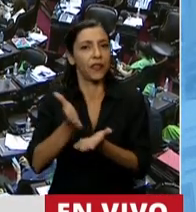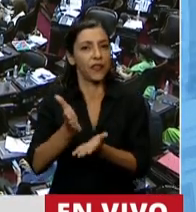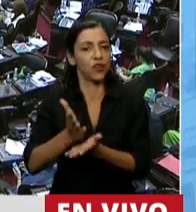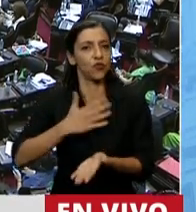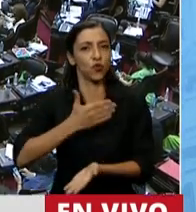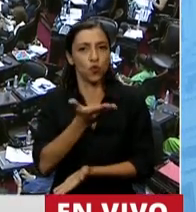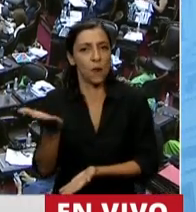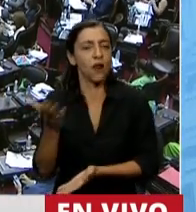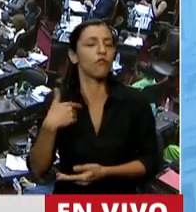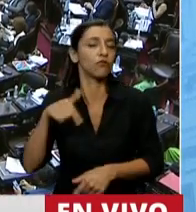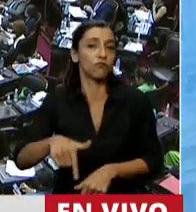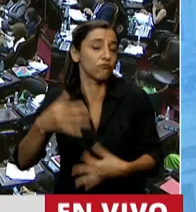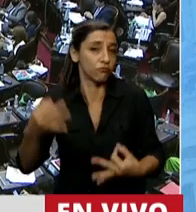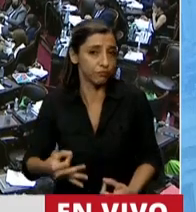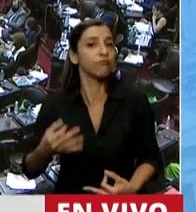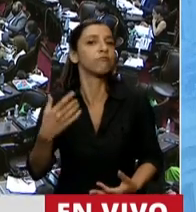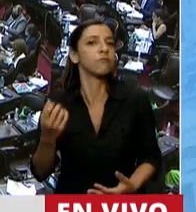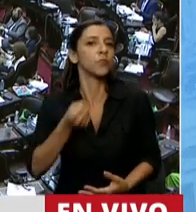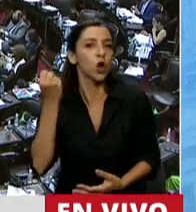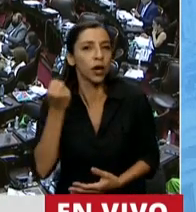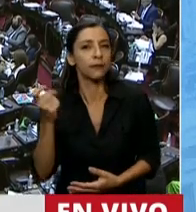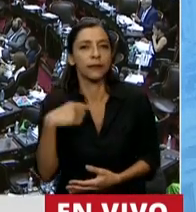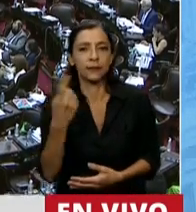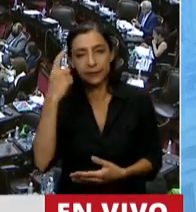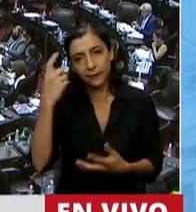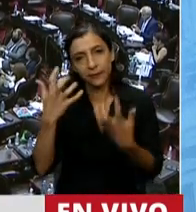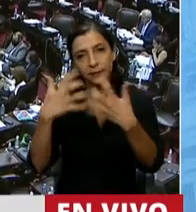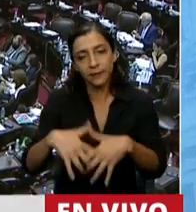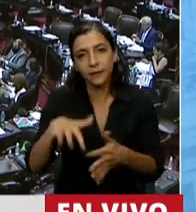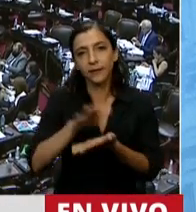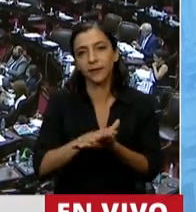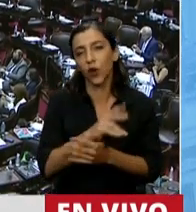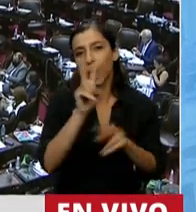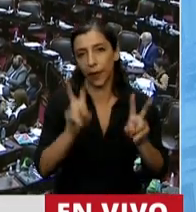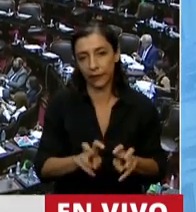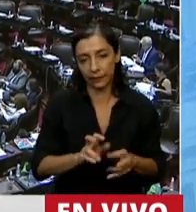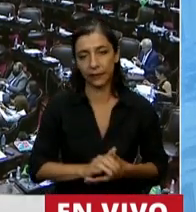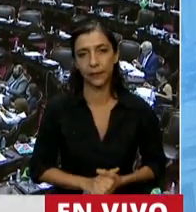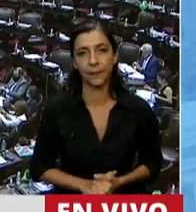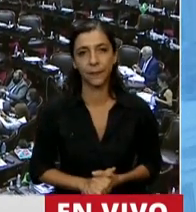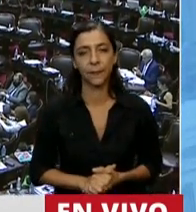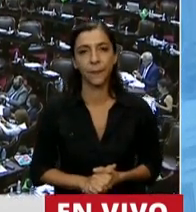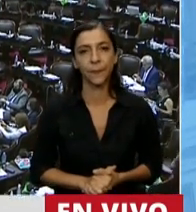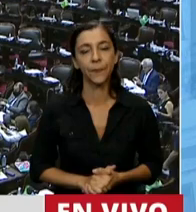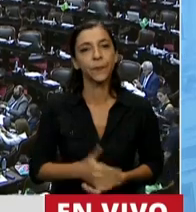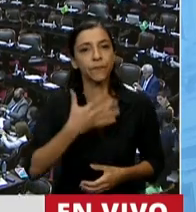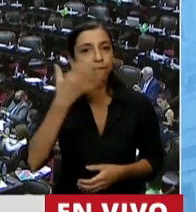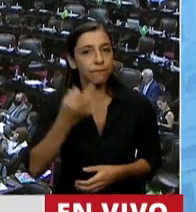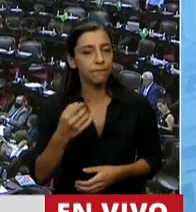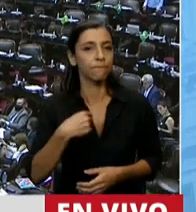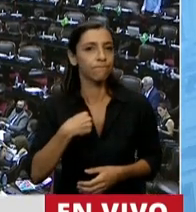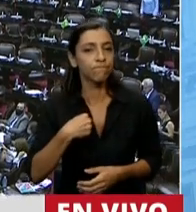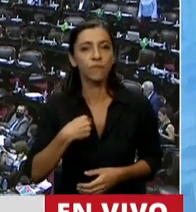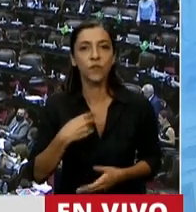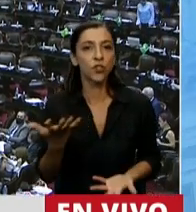creo que es oportuno hacer algunas reflexiones sobre este tema que voy a hacer. La verdad es que sigo